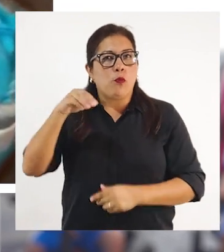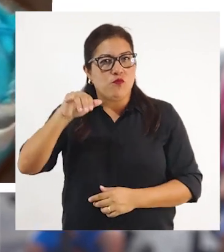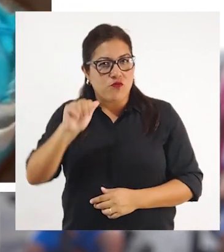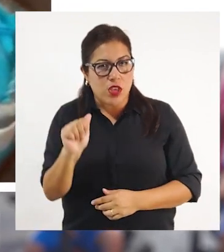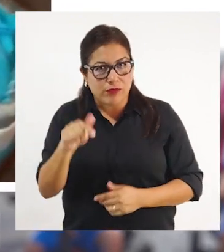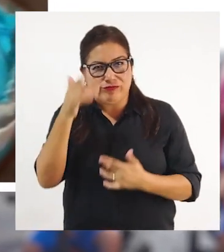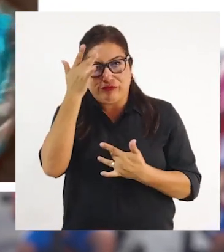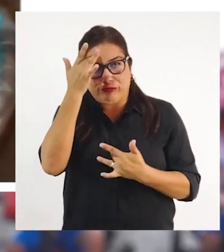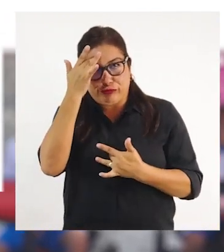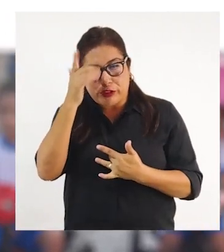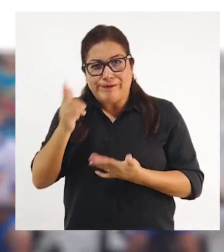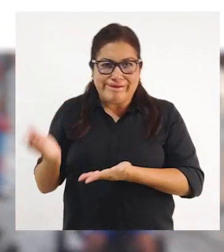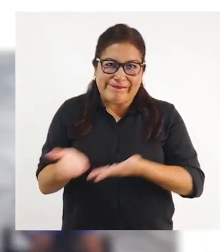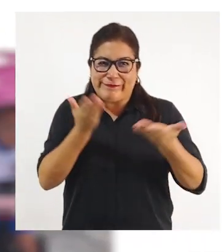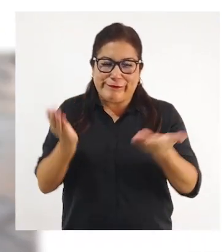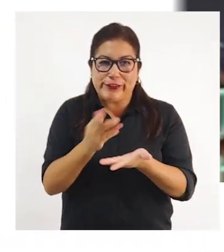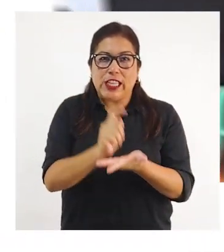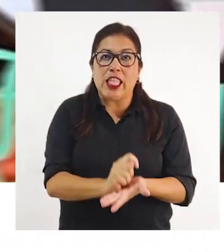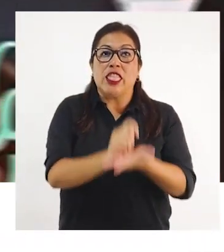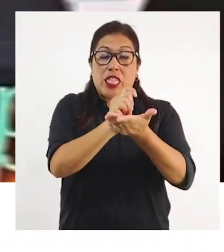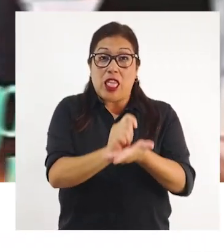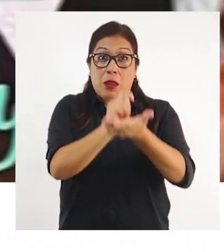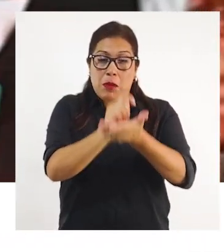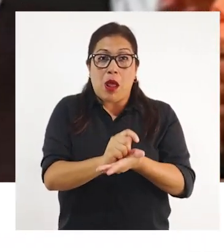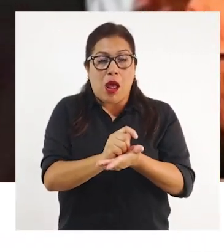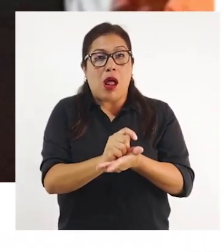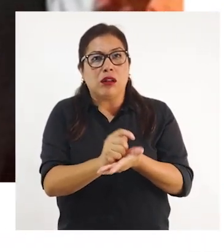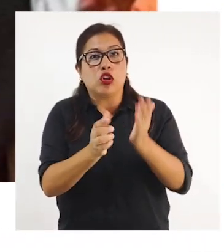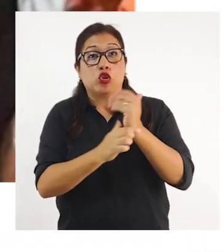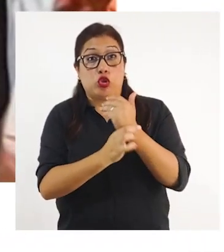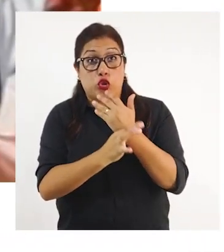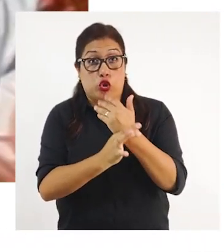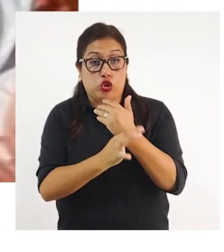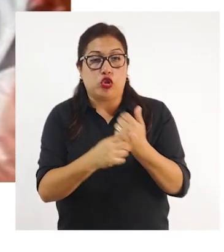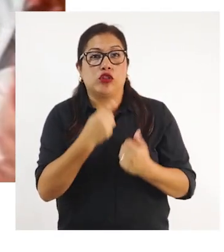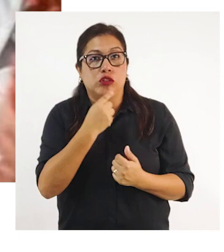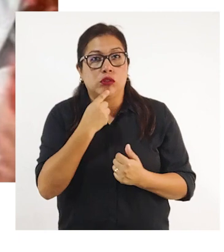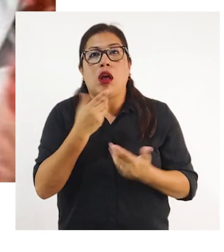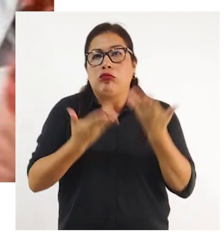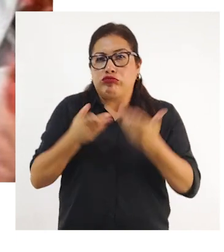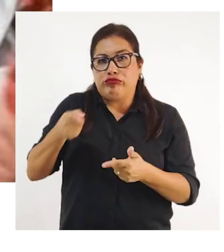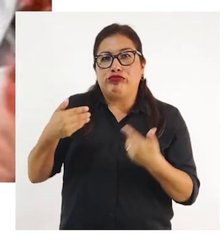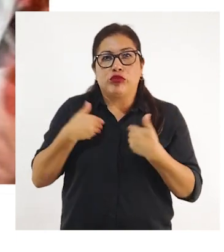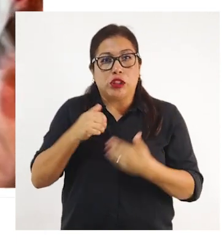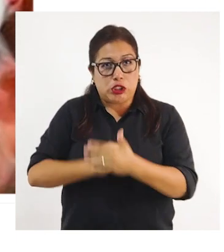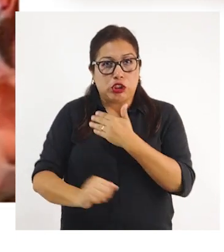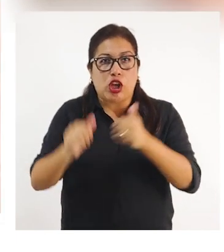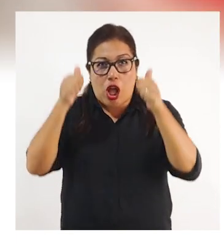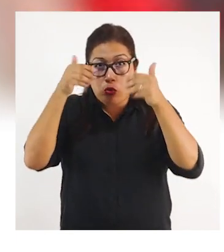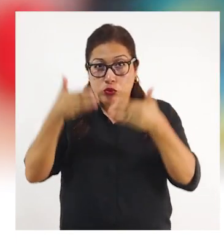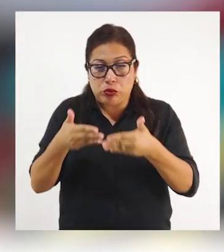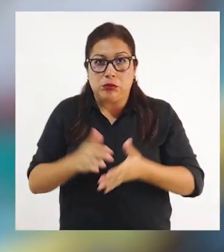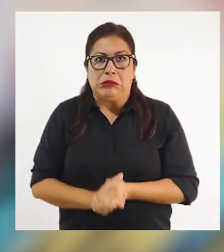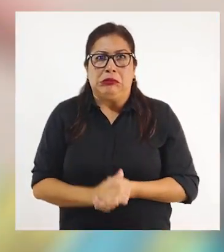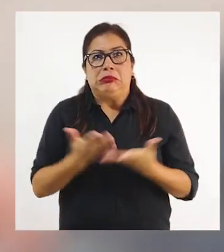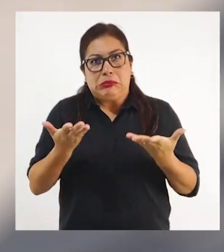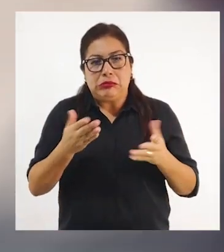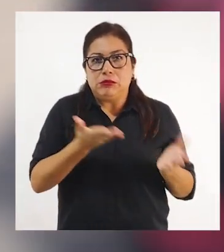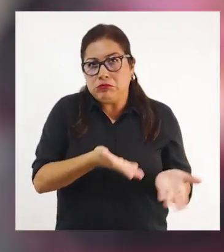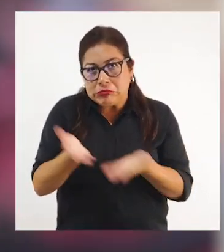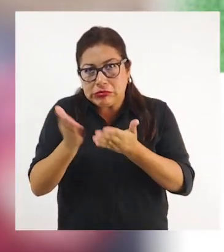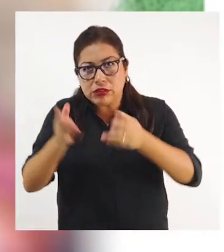y luego después de unas terapias también nos dijeron que él podría tener autismo. Así que le estuvimos haciendo sus